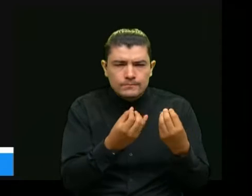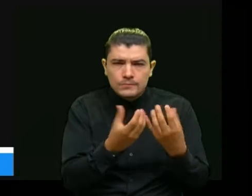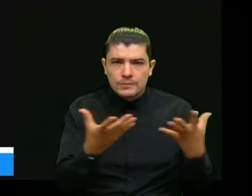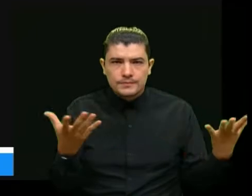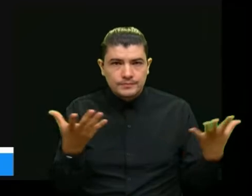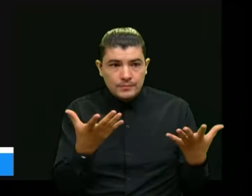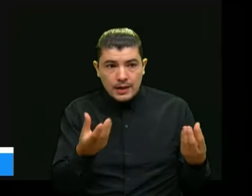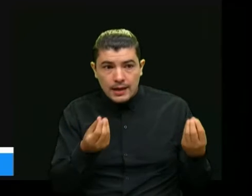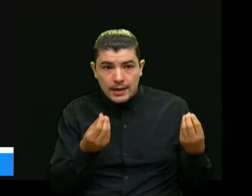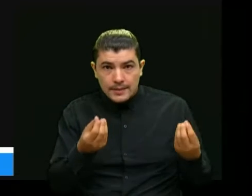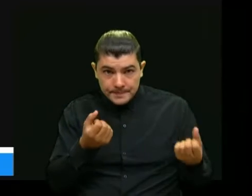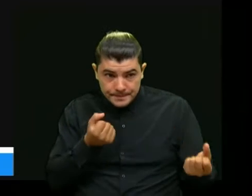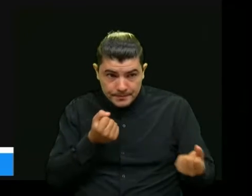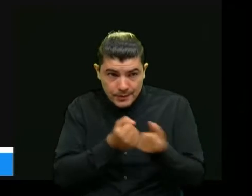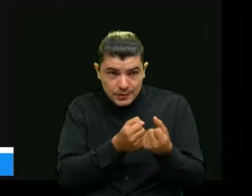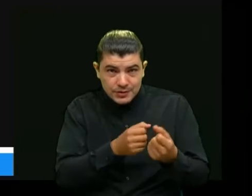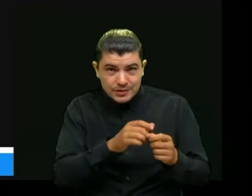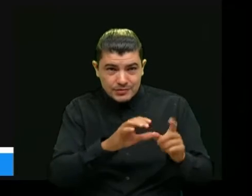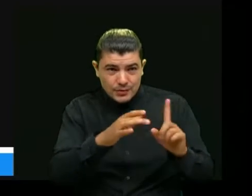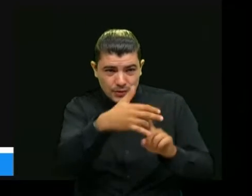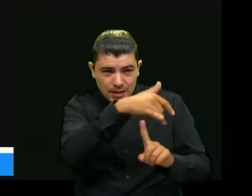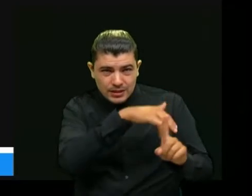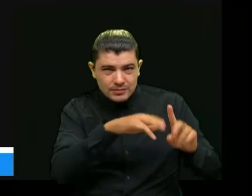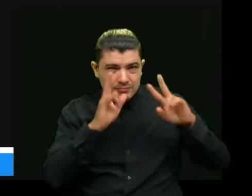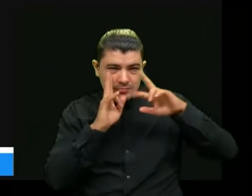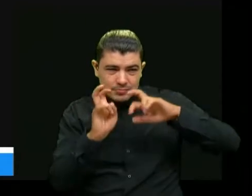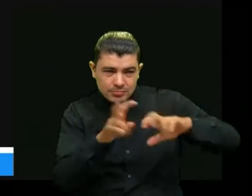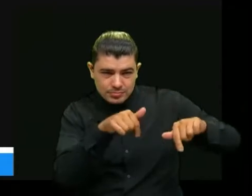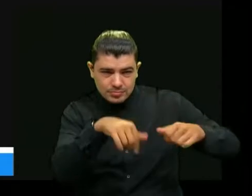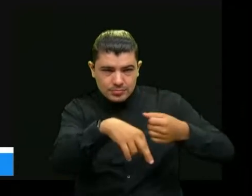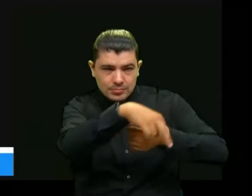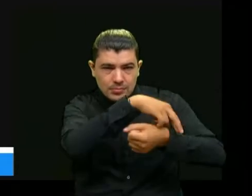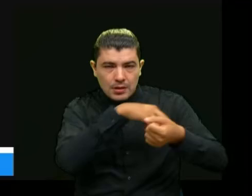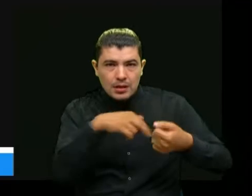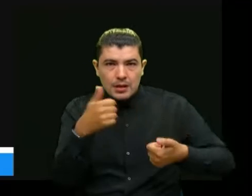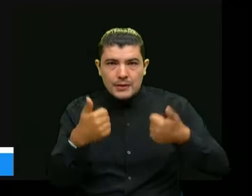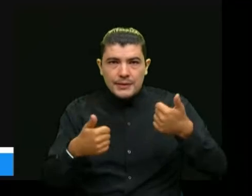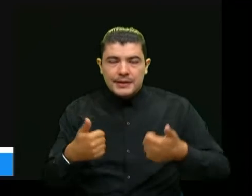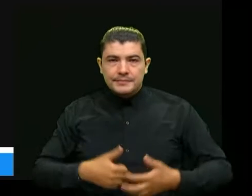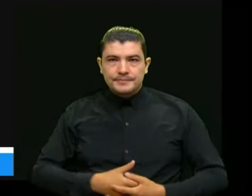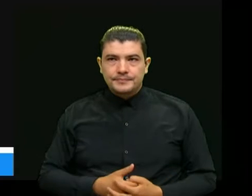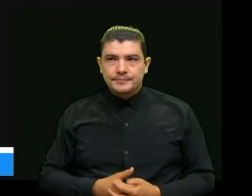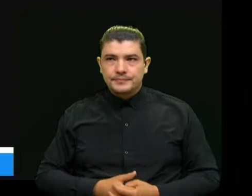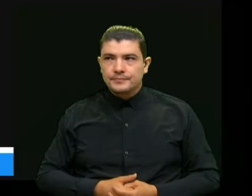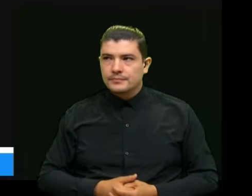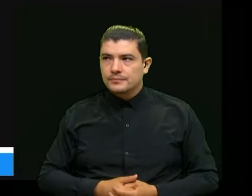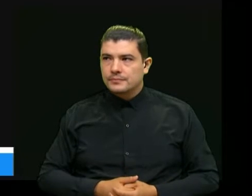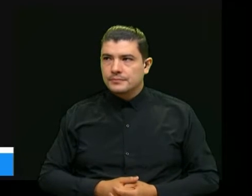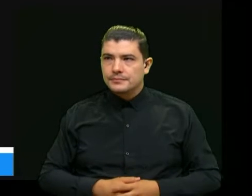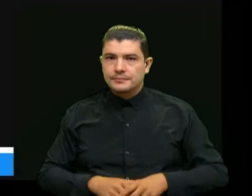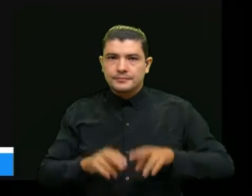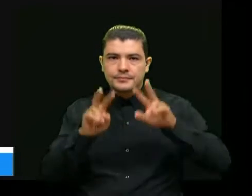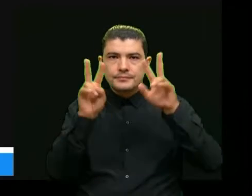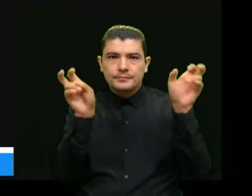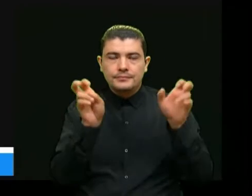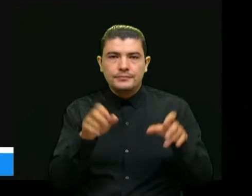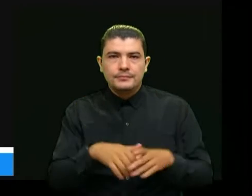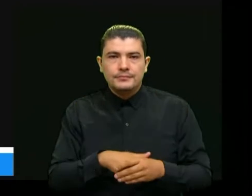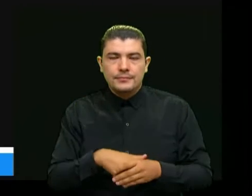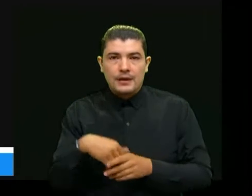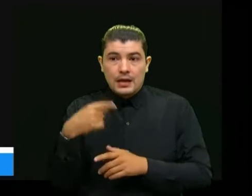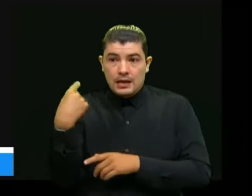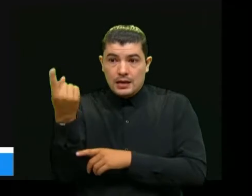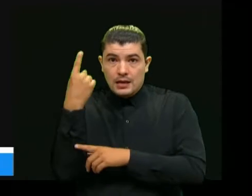apoyar nuestro entorno nuestra región son alrededor de temas como los siguientes las